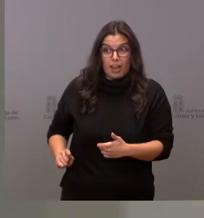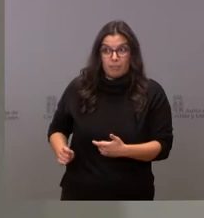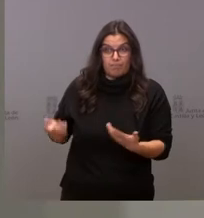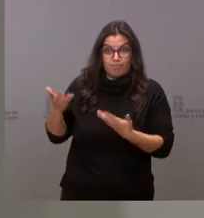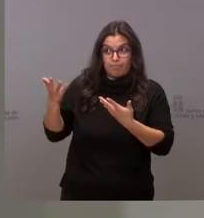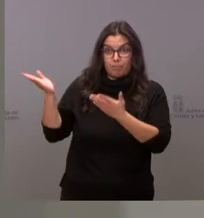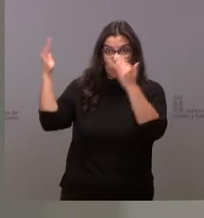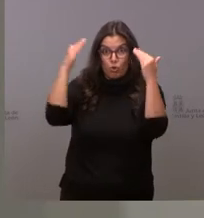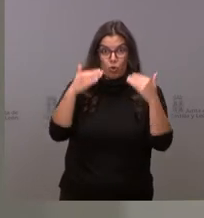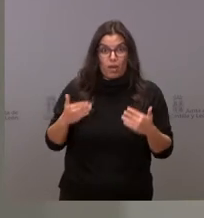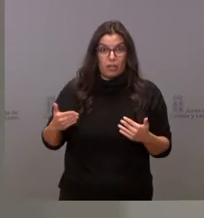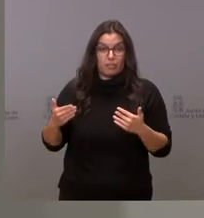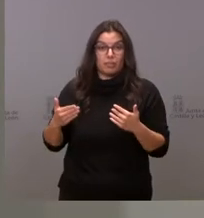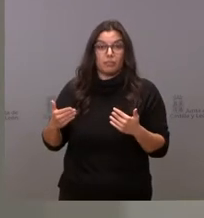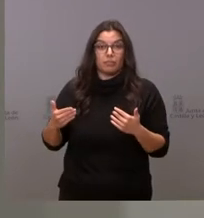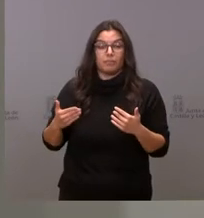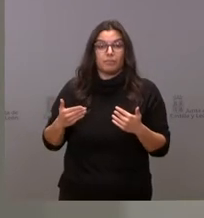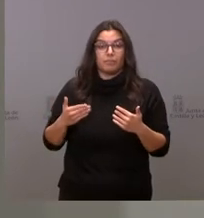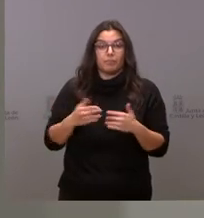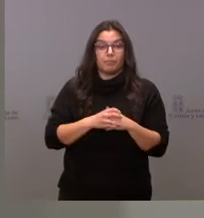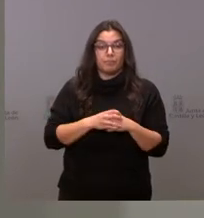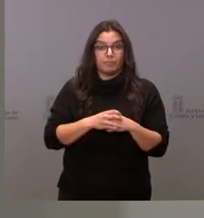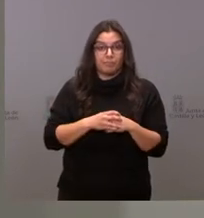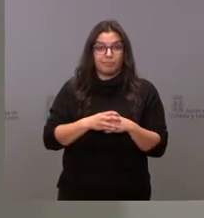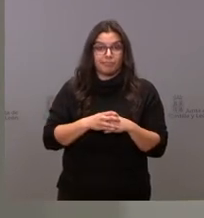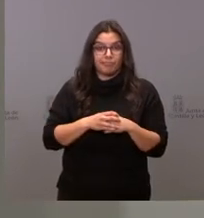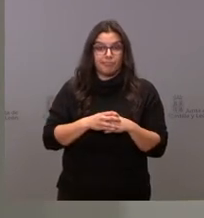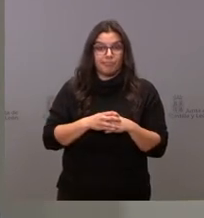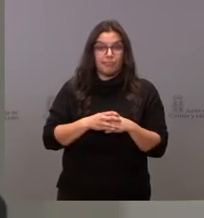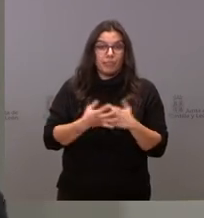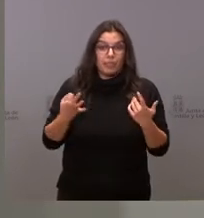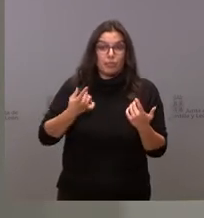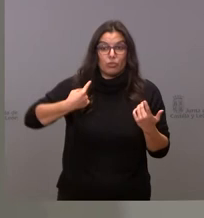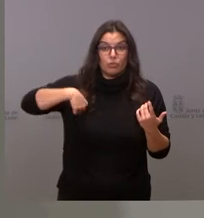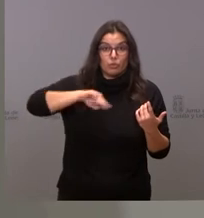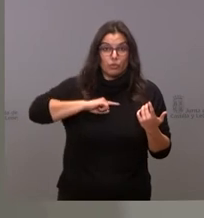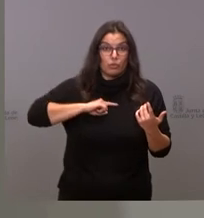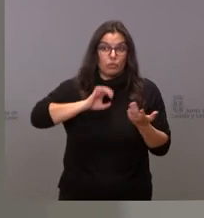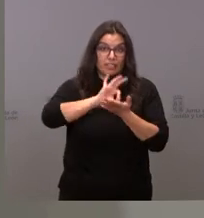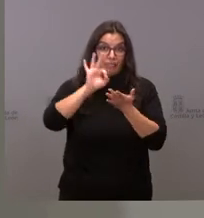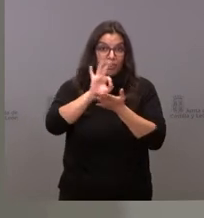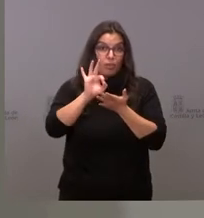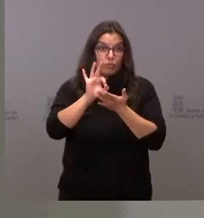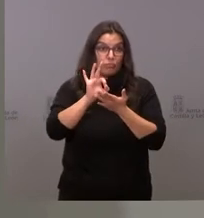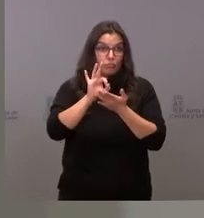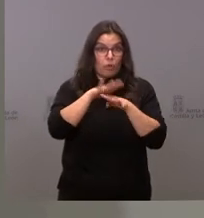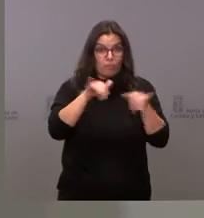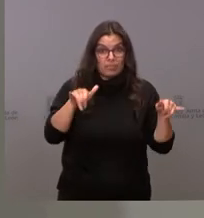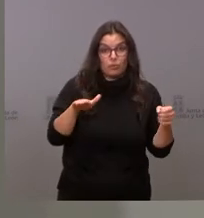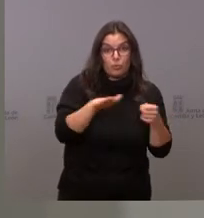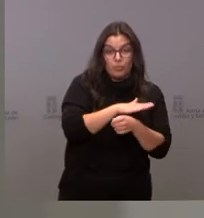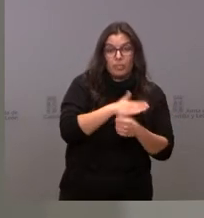de oferta por la falta de oferta de médicos especialistas tenemos que ser capaces de cubrir nuestros servicios y para eso